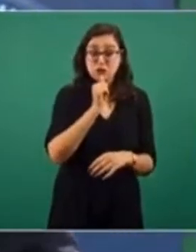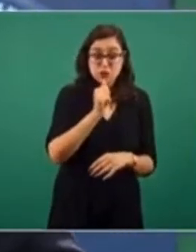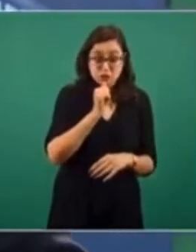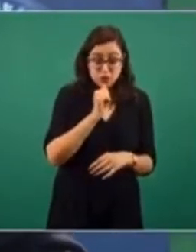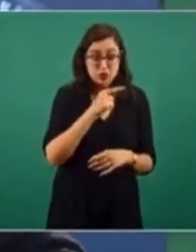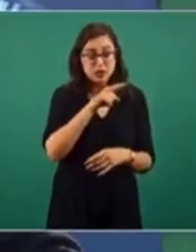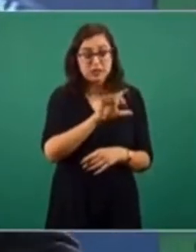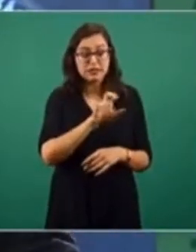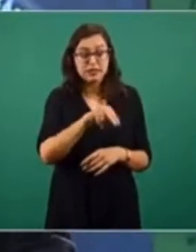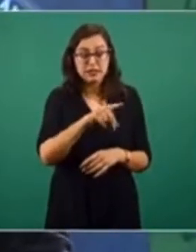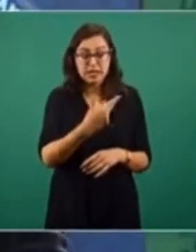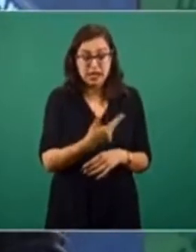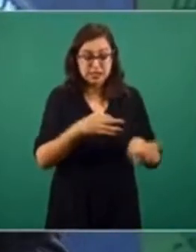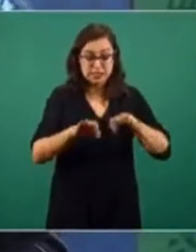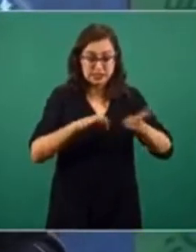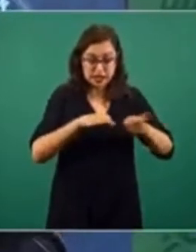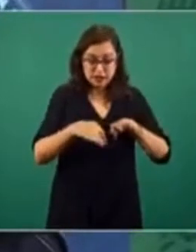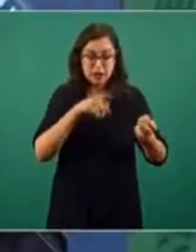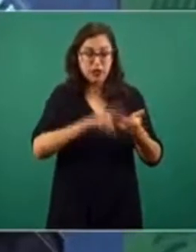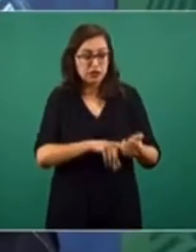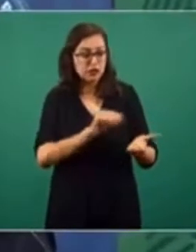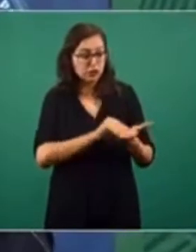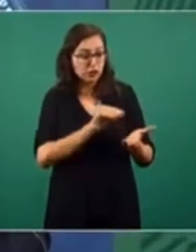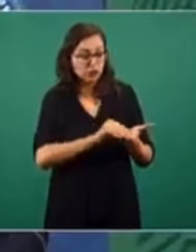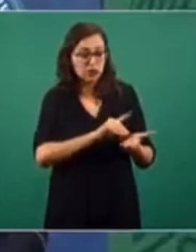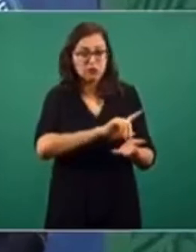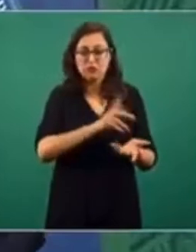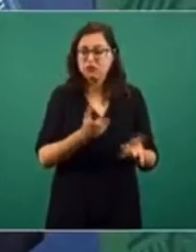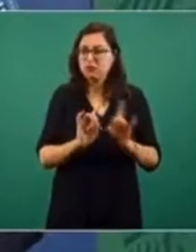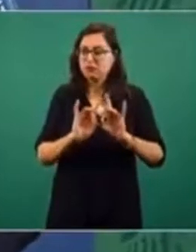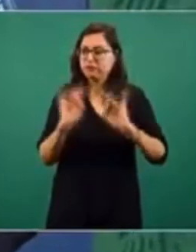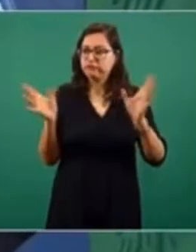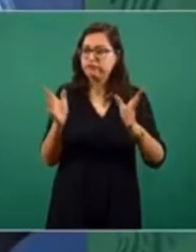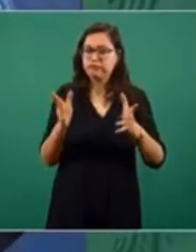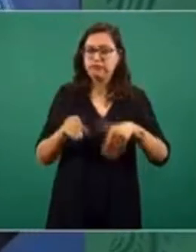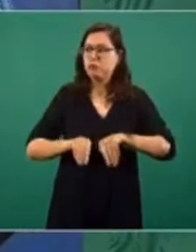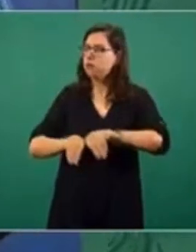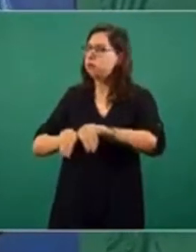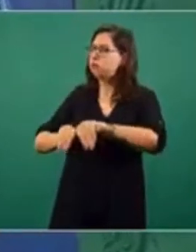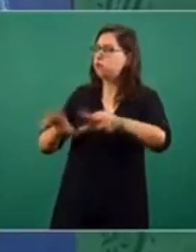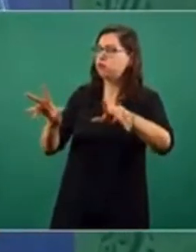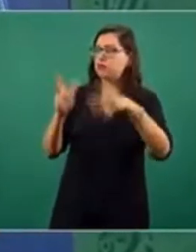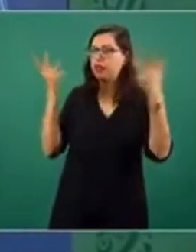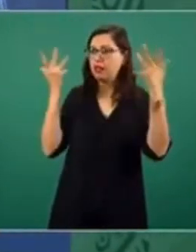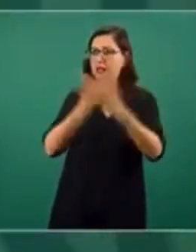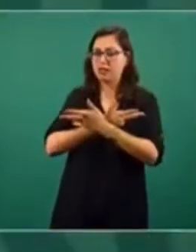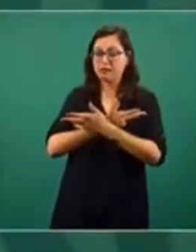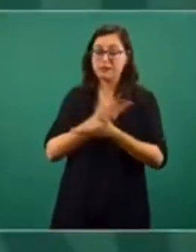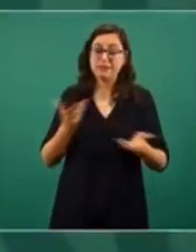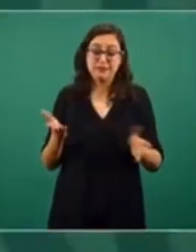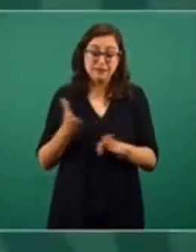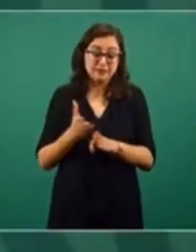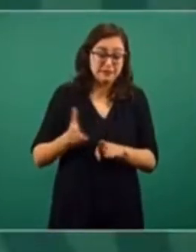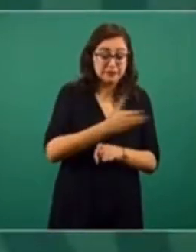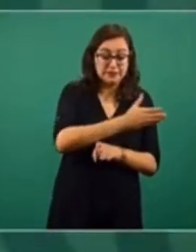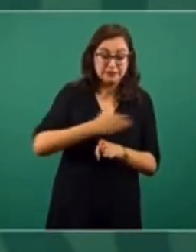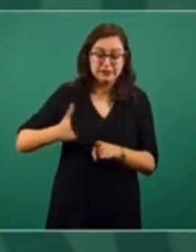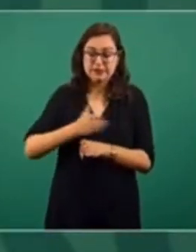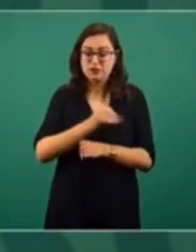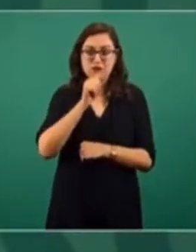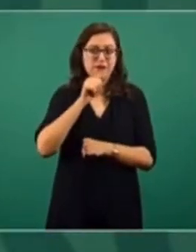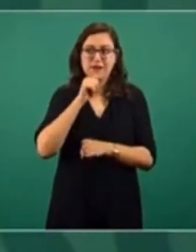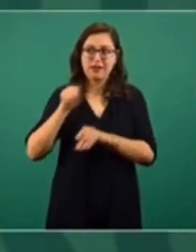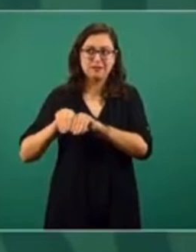algunas actuaciones de la CNDH y que todavía estuvieran en la, digamos, tuvieran que ser y estar dentro de estos parámetros